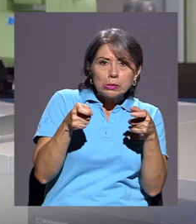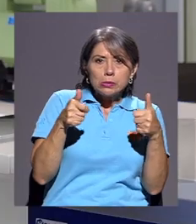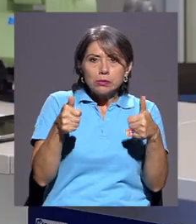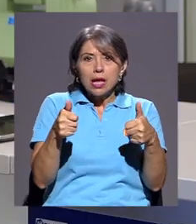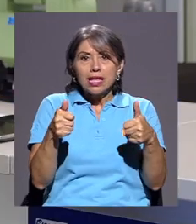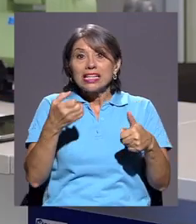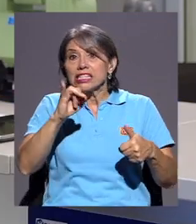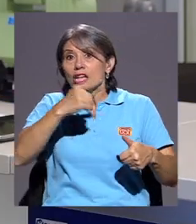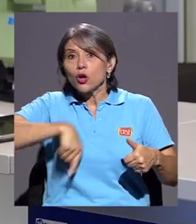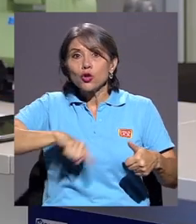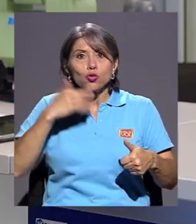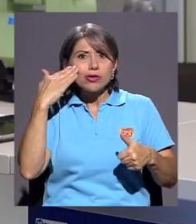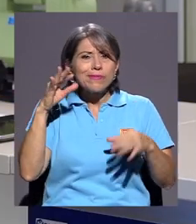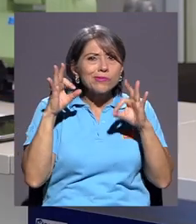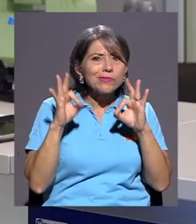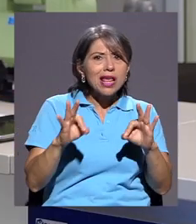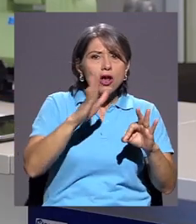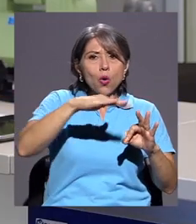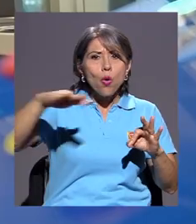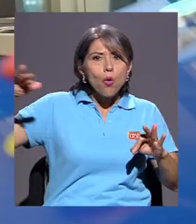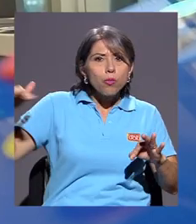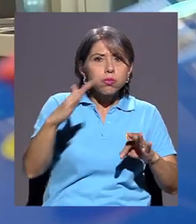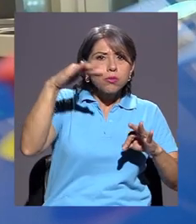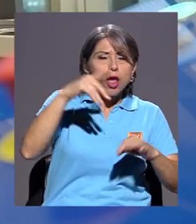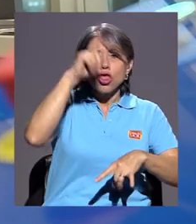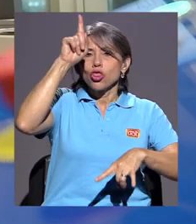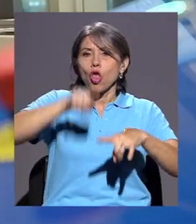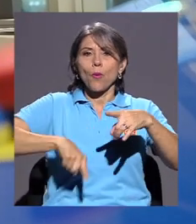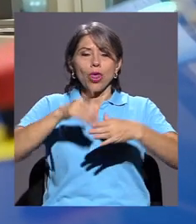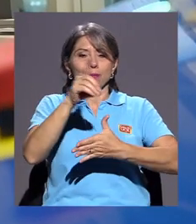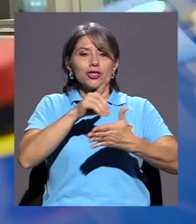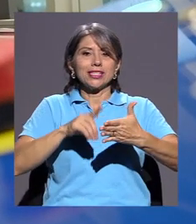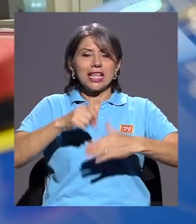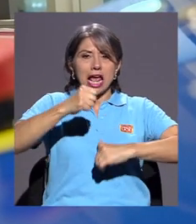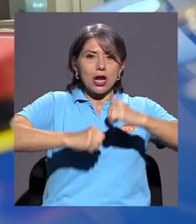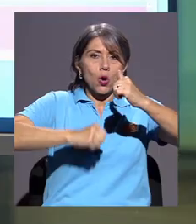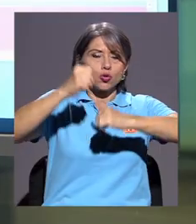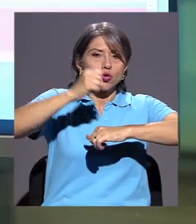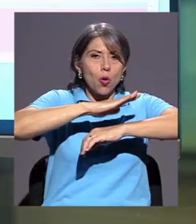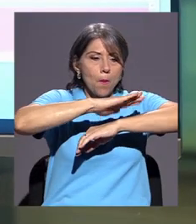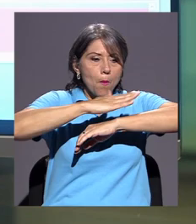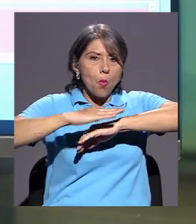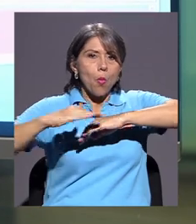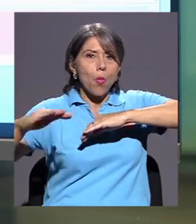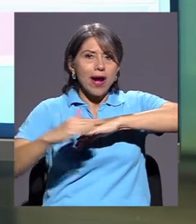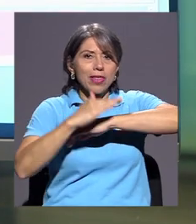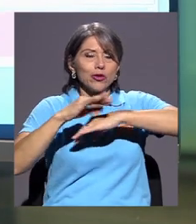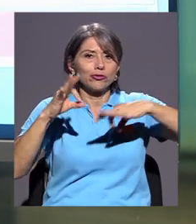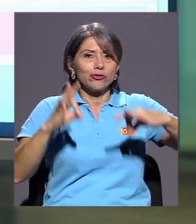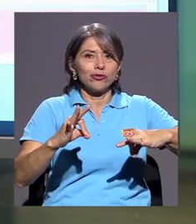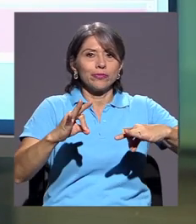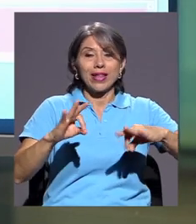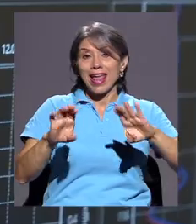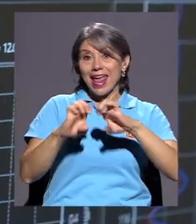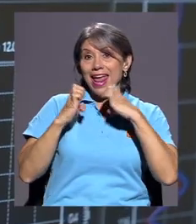es el oleaje, no podemos diseñar puertos eficientes. El equipo del laboratorio es amplio y constantemente